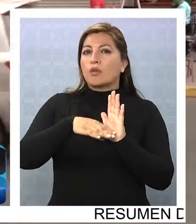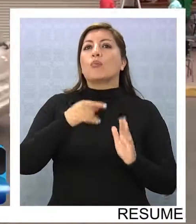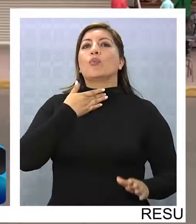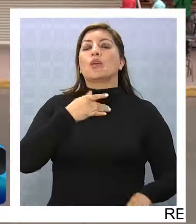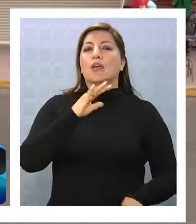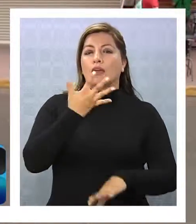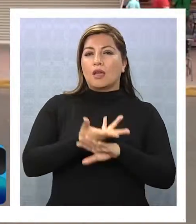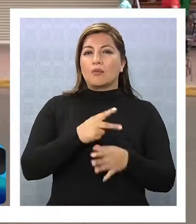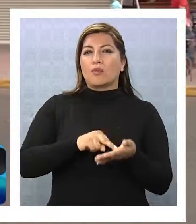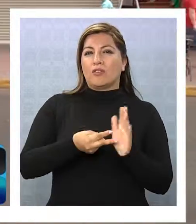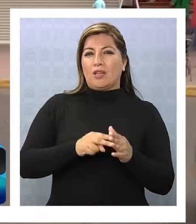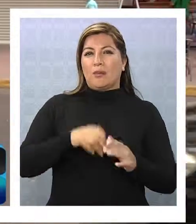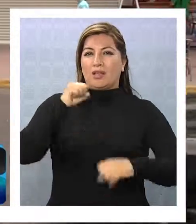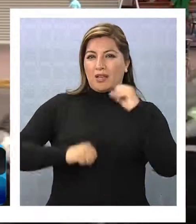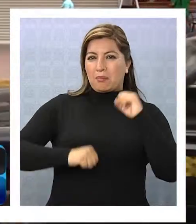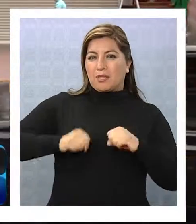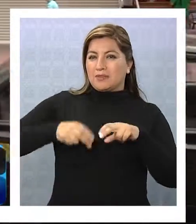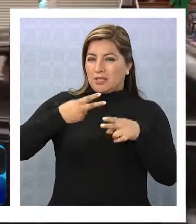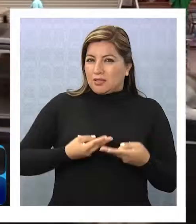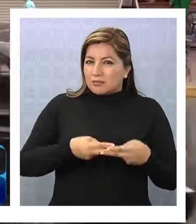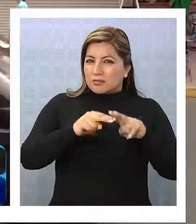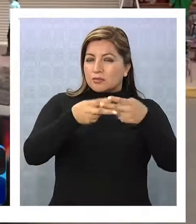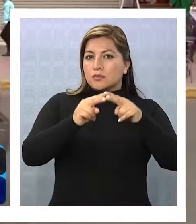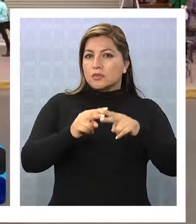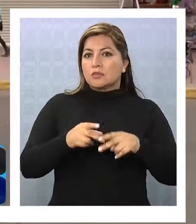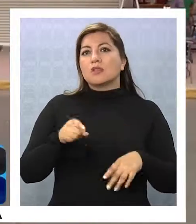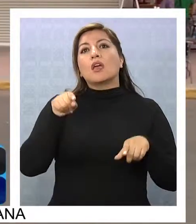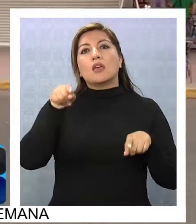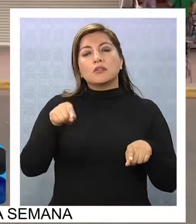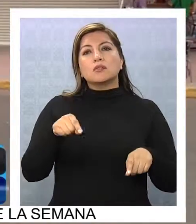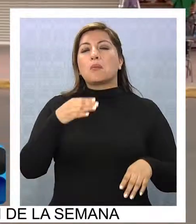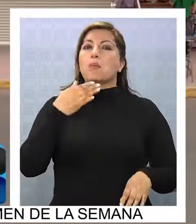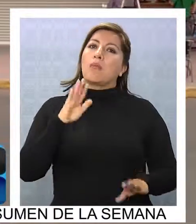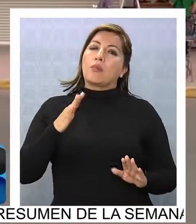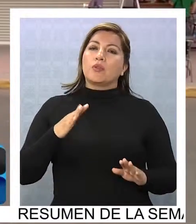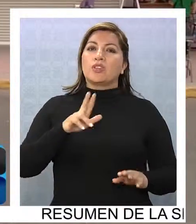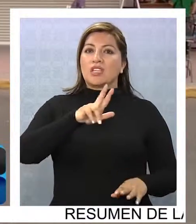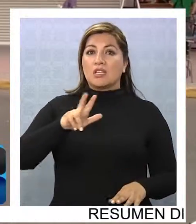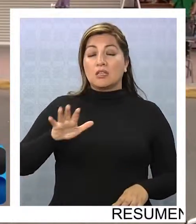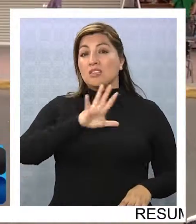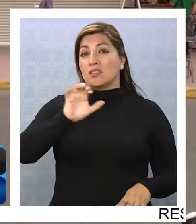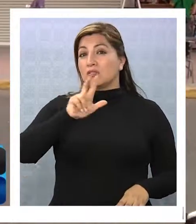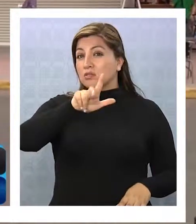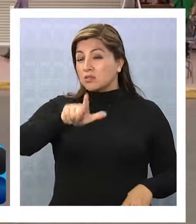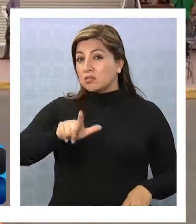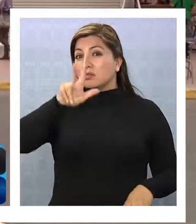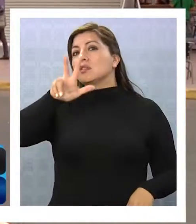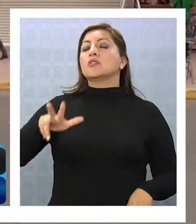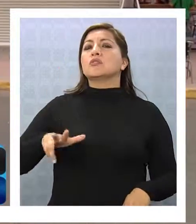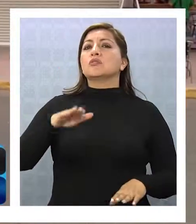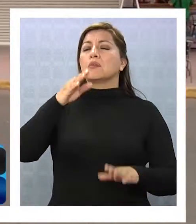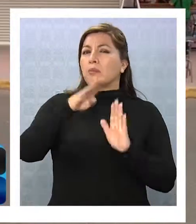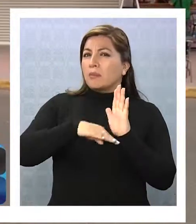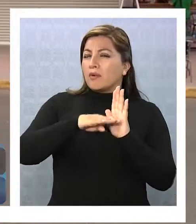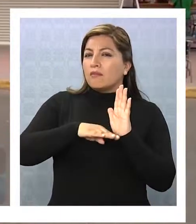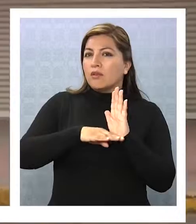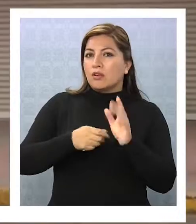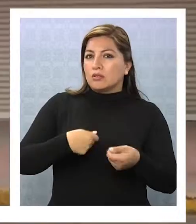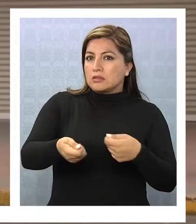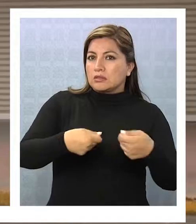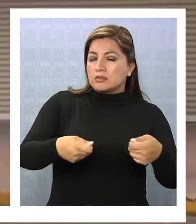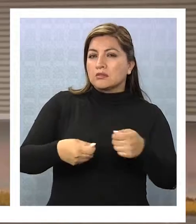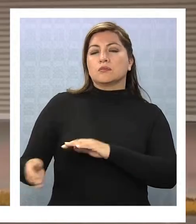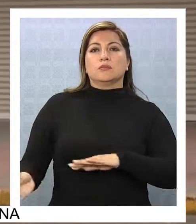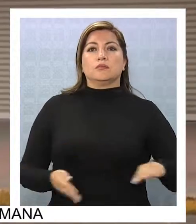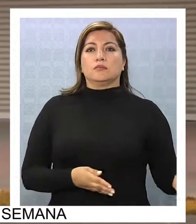la empresa ejecutora, problemas administrativos, así que es probable que hayamos ahorrado parte de esos 578 millones de pesos, pero el monto máximo invertido debiera ser ese.